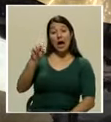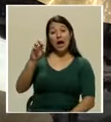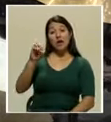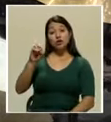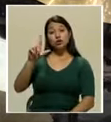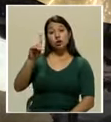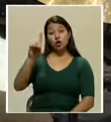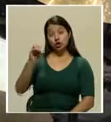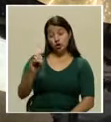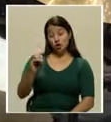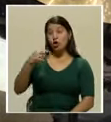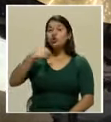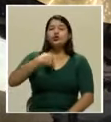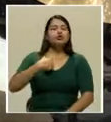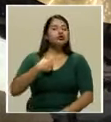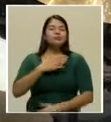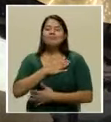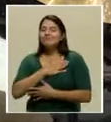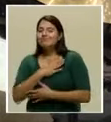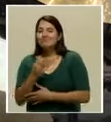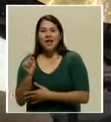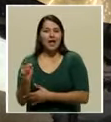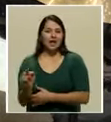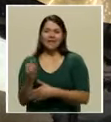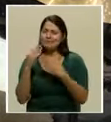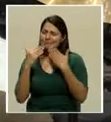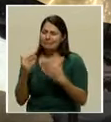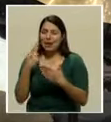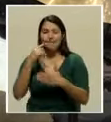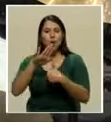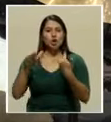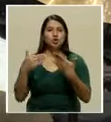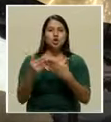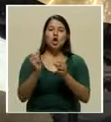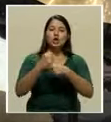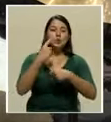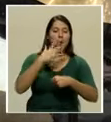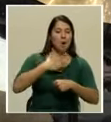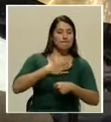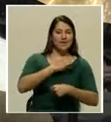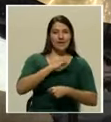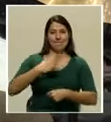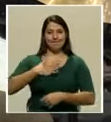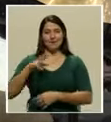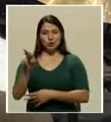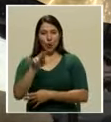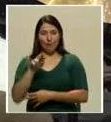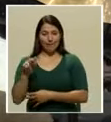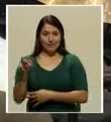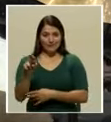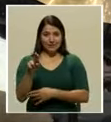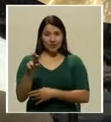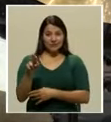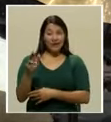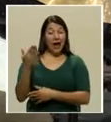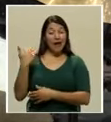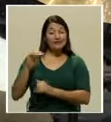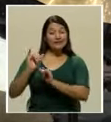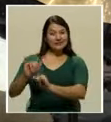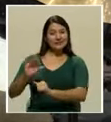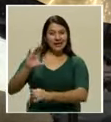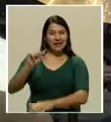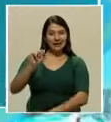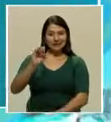yo le debo muchísimo a él por todo lo que él hizo, por mí y por todos mis compañeros en los años de Castella.